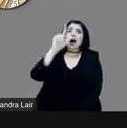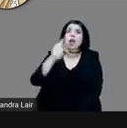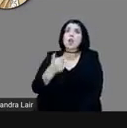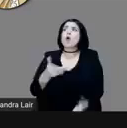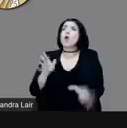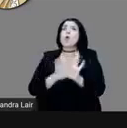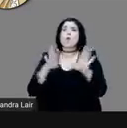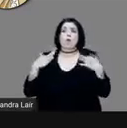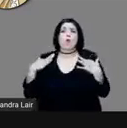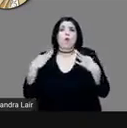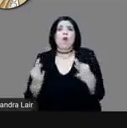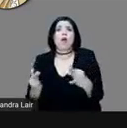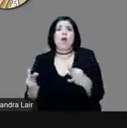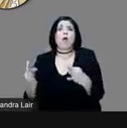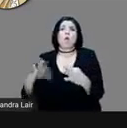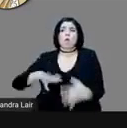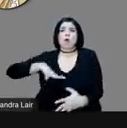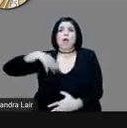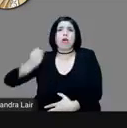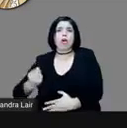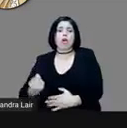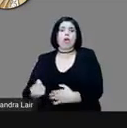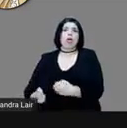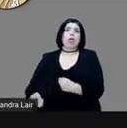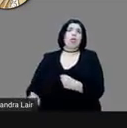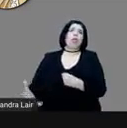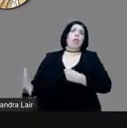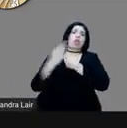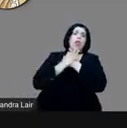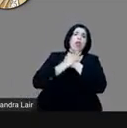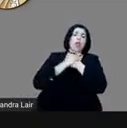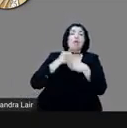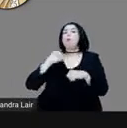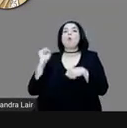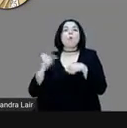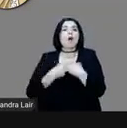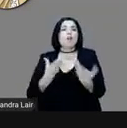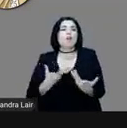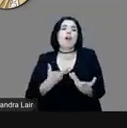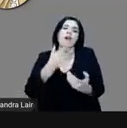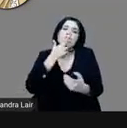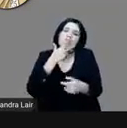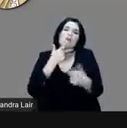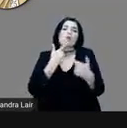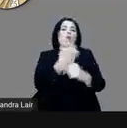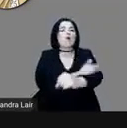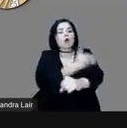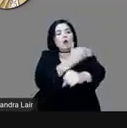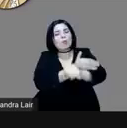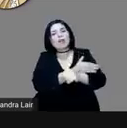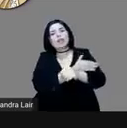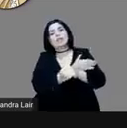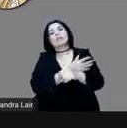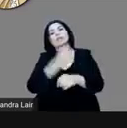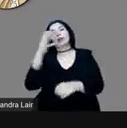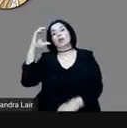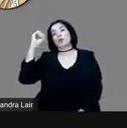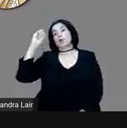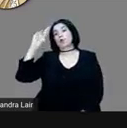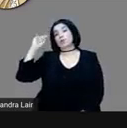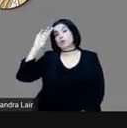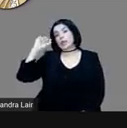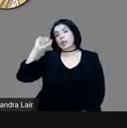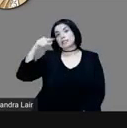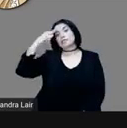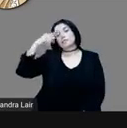acompañan a Cortés para llegar a Tenochtitl. Finalmente lo hacen en esa fecha.